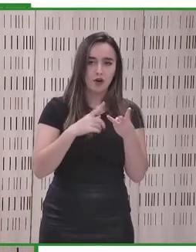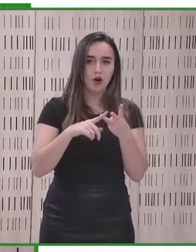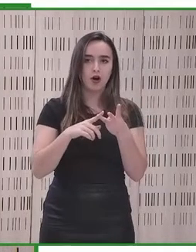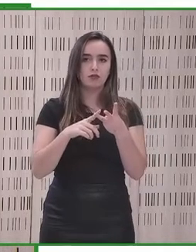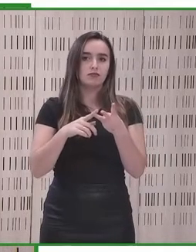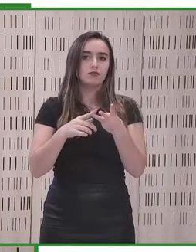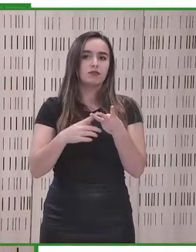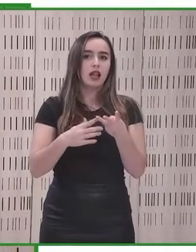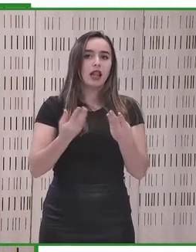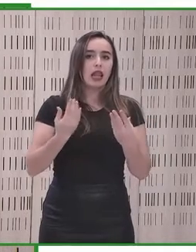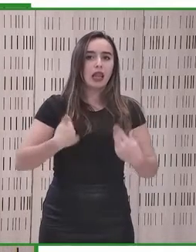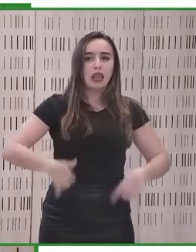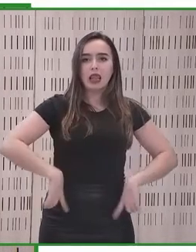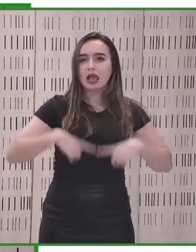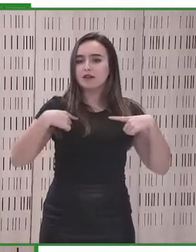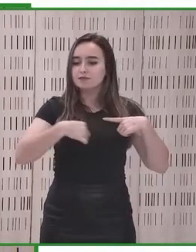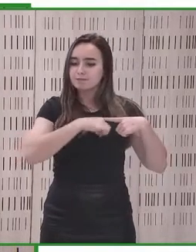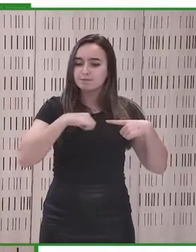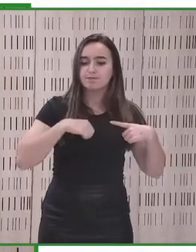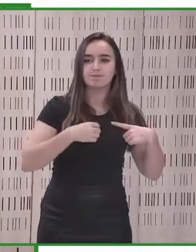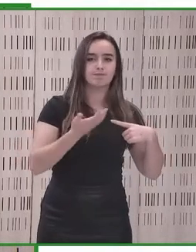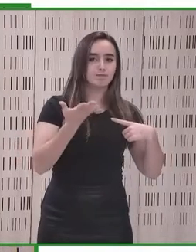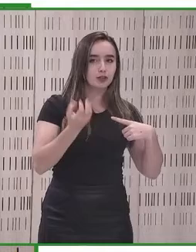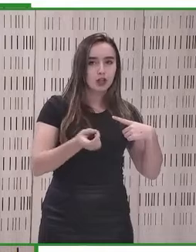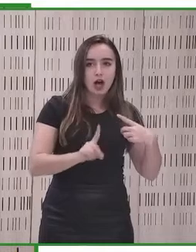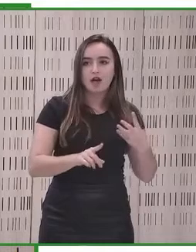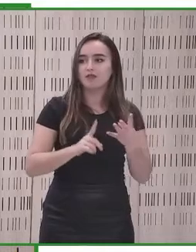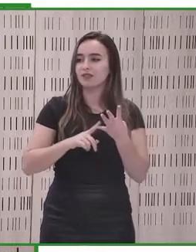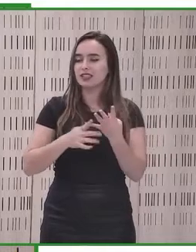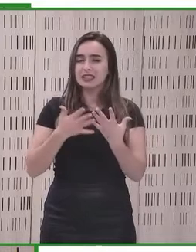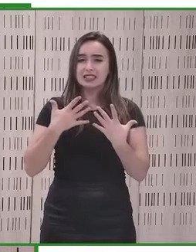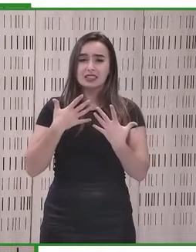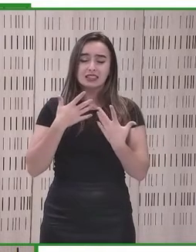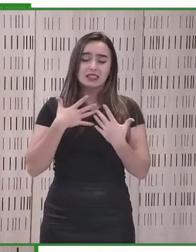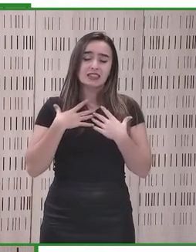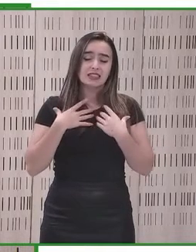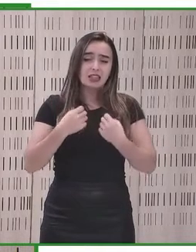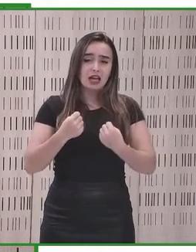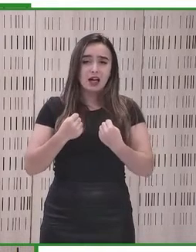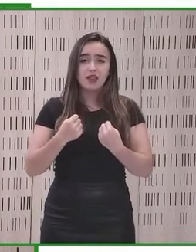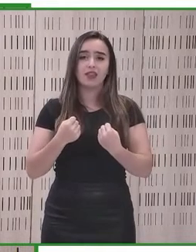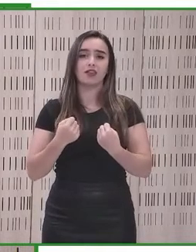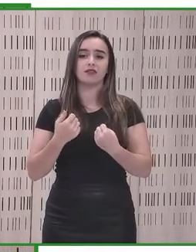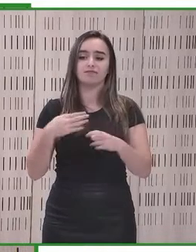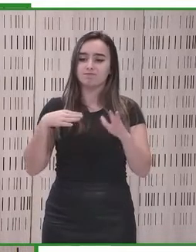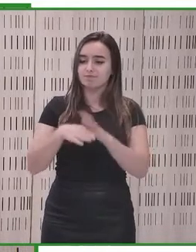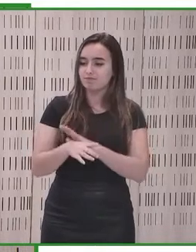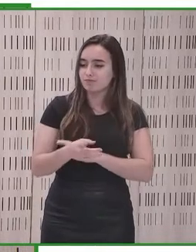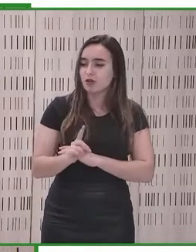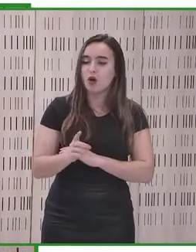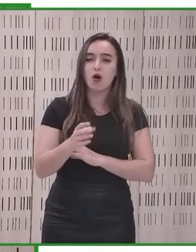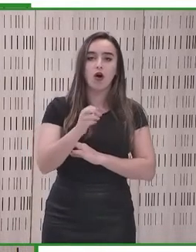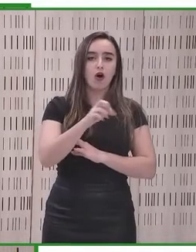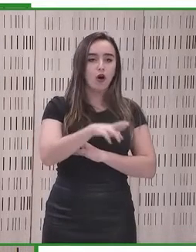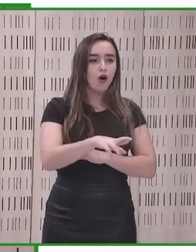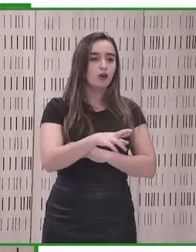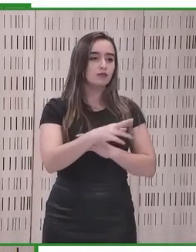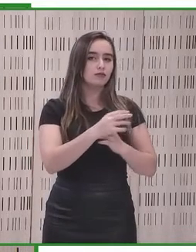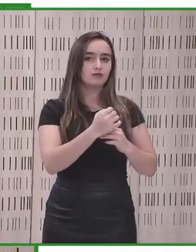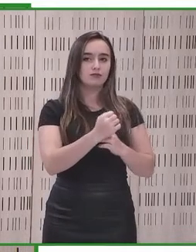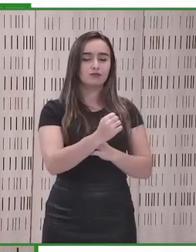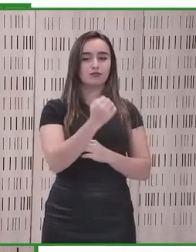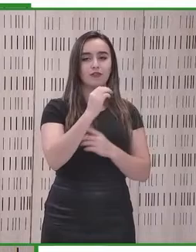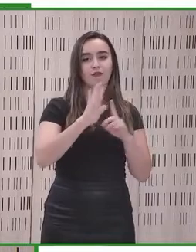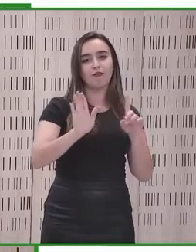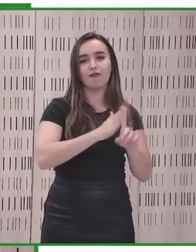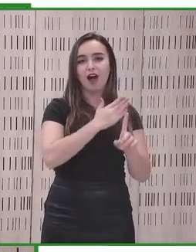sin accesibilidad. No se accede a la salud, ni a la justicia, ni a la protección contra la violencia y el abuso